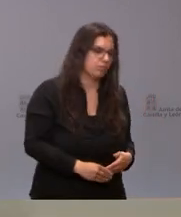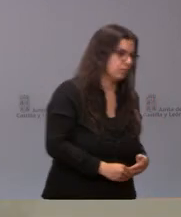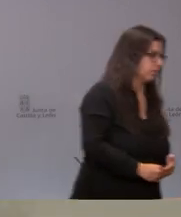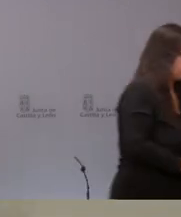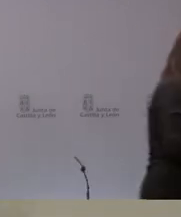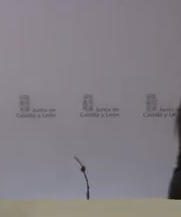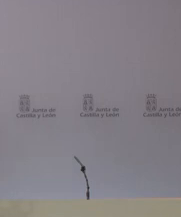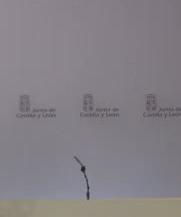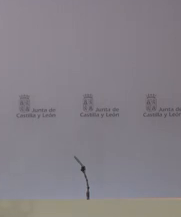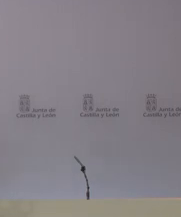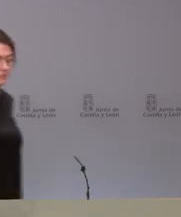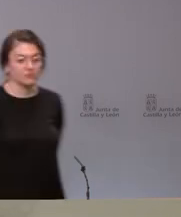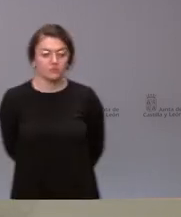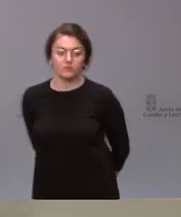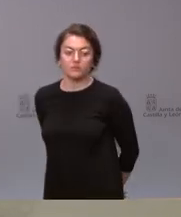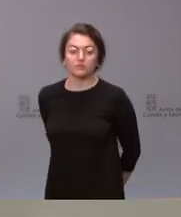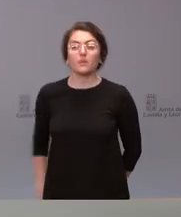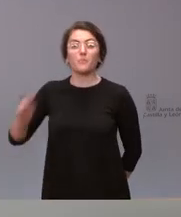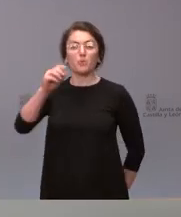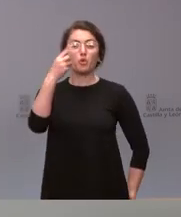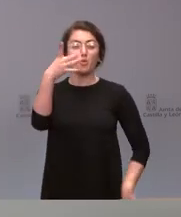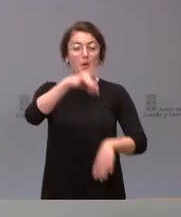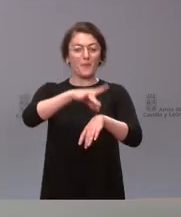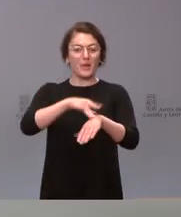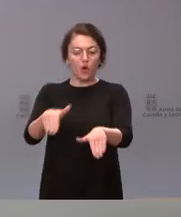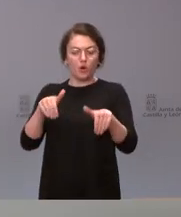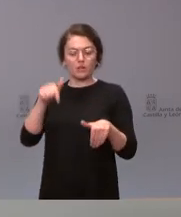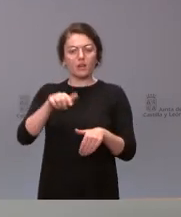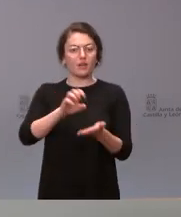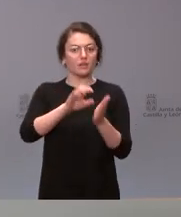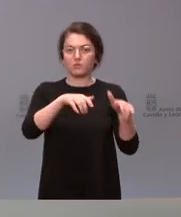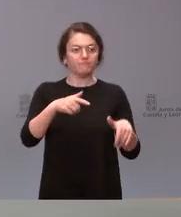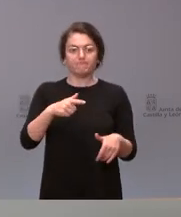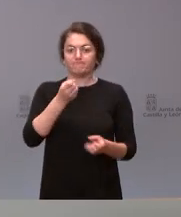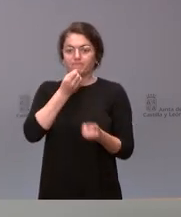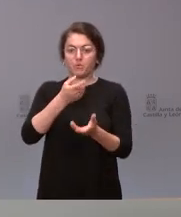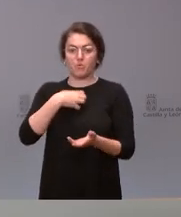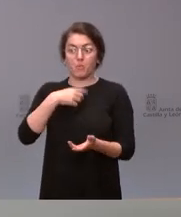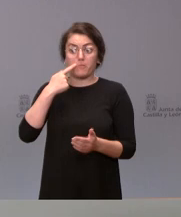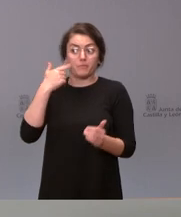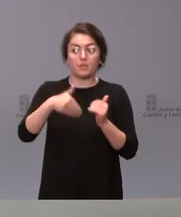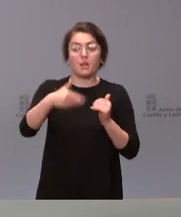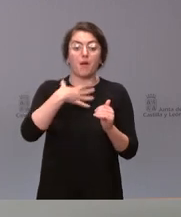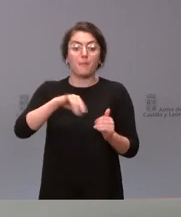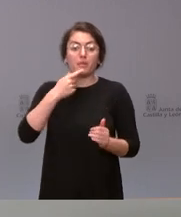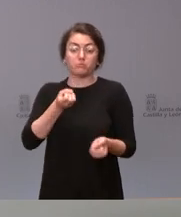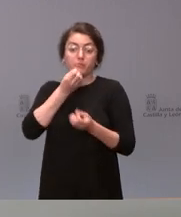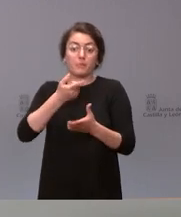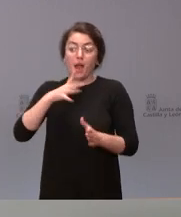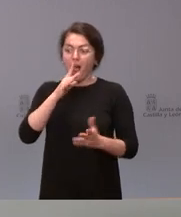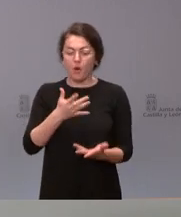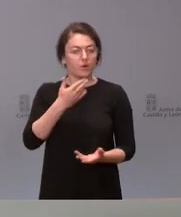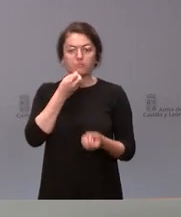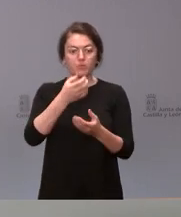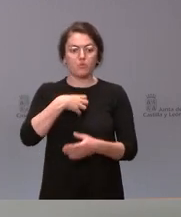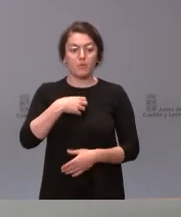¿El número de objetores que hay en Castellón? Pues no se lo puedo ofrecer, no sé si lo podía ofrecer más adelante, pero ahora no se lo puedo dar. Sí que en el caso